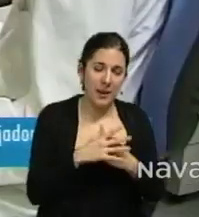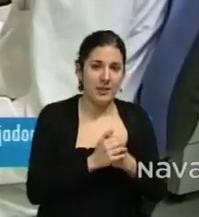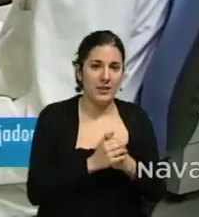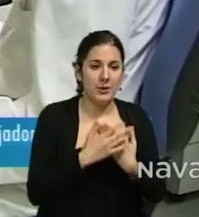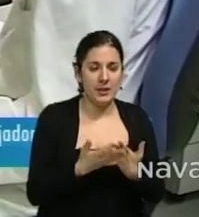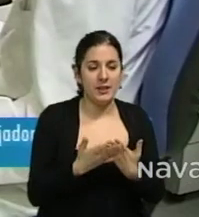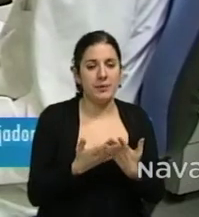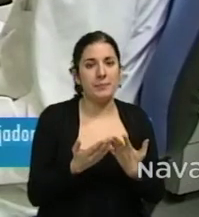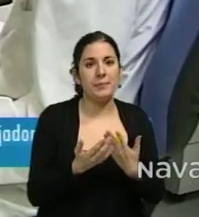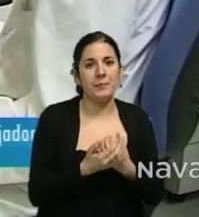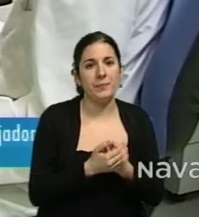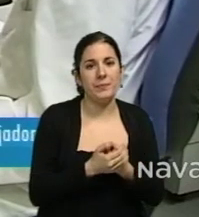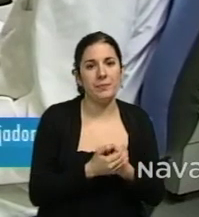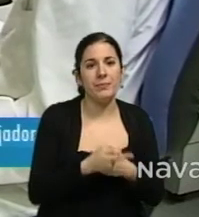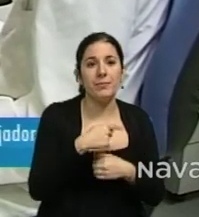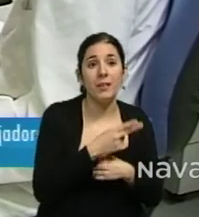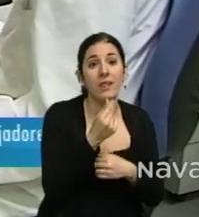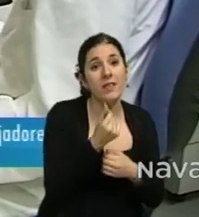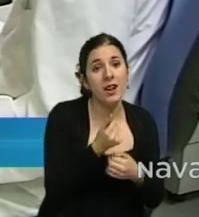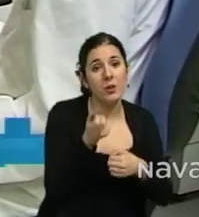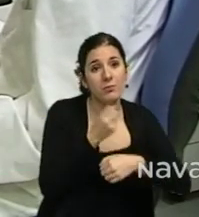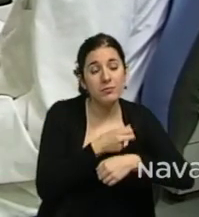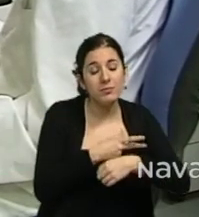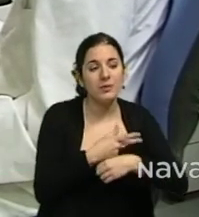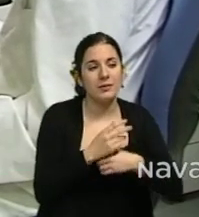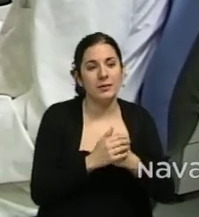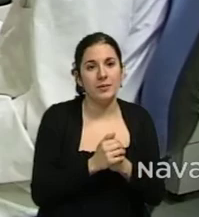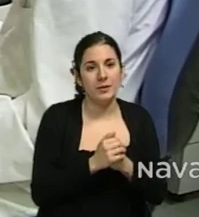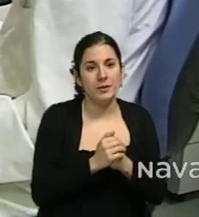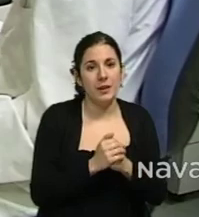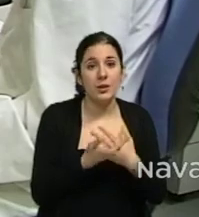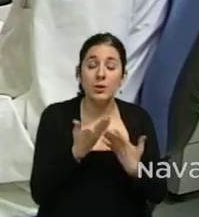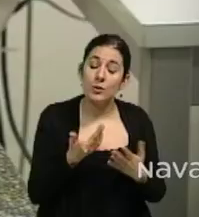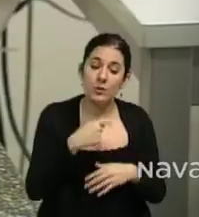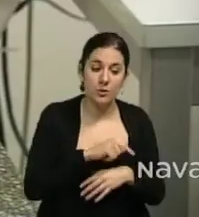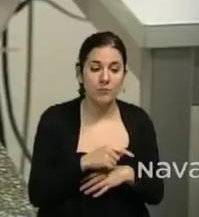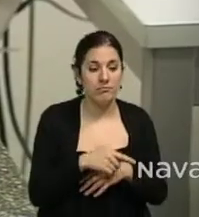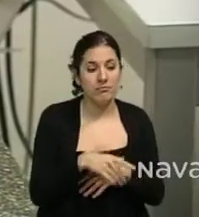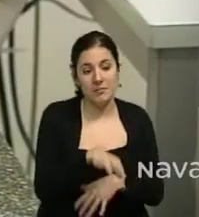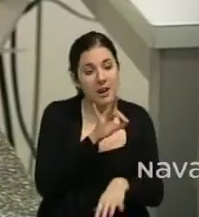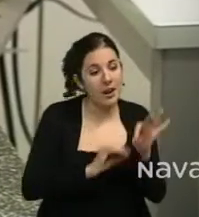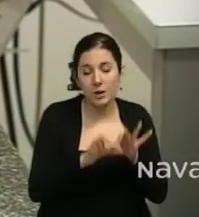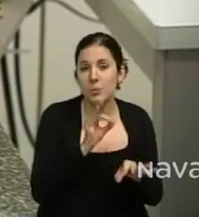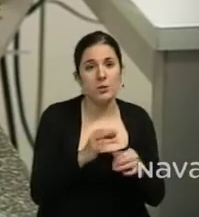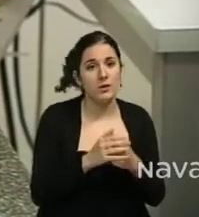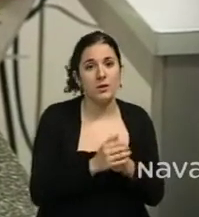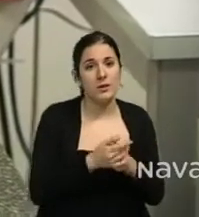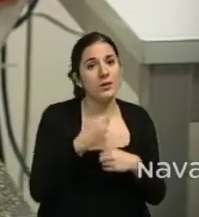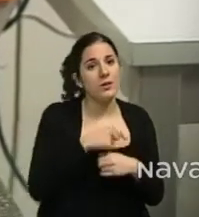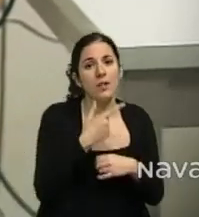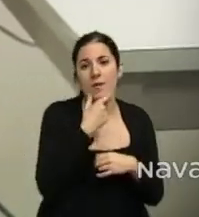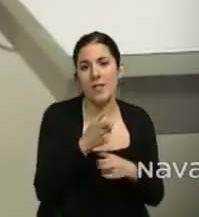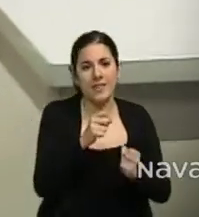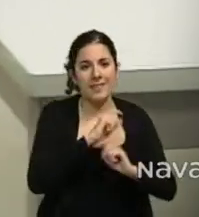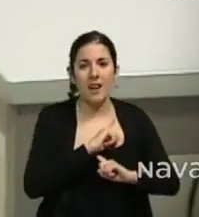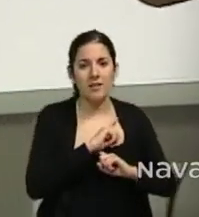de dinero por ese concepto y optamos por ese motivo pues porque nos facilitaba mucho la labor